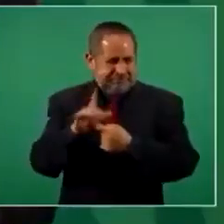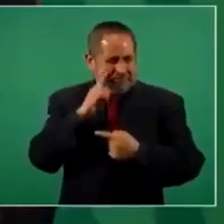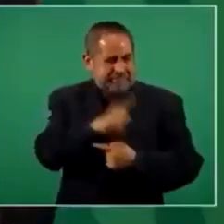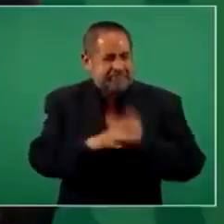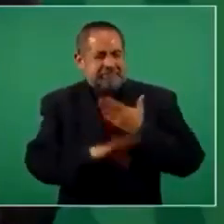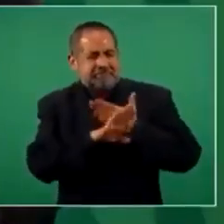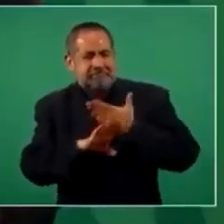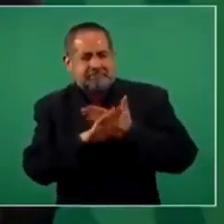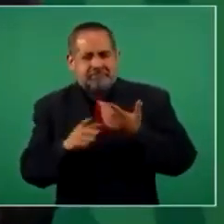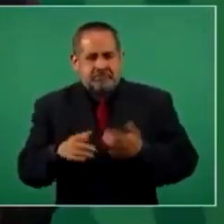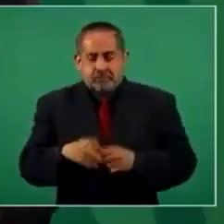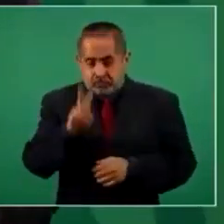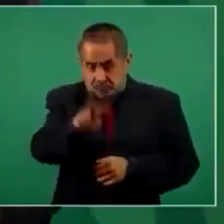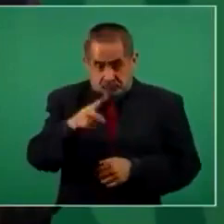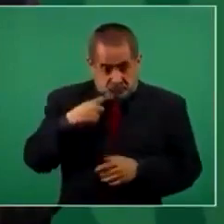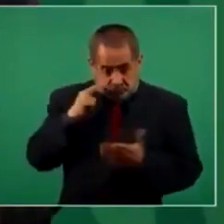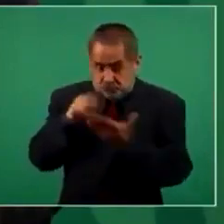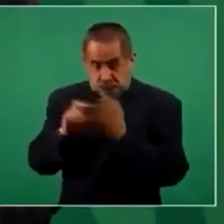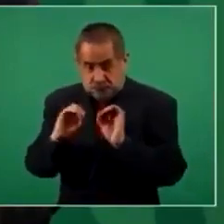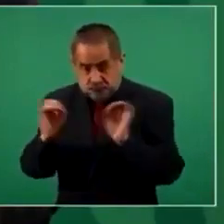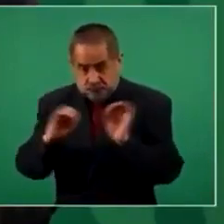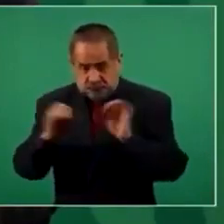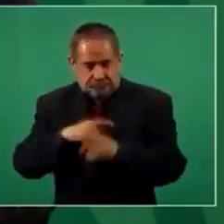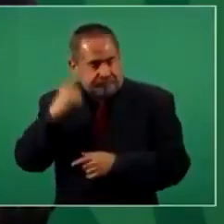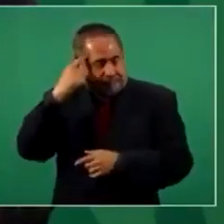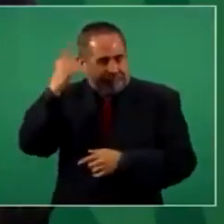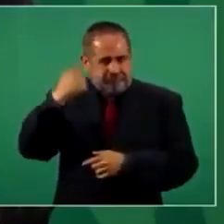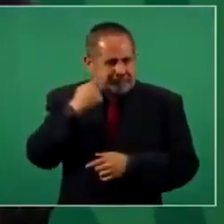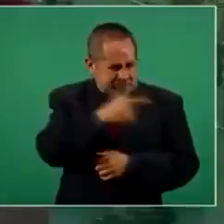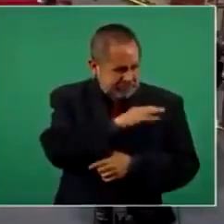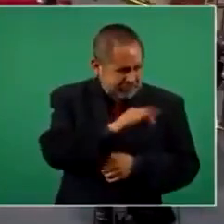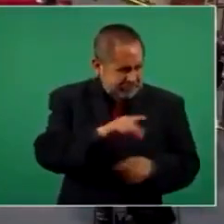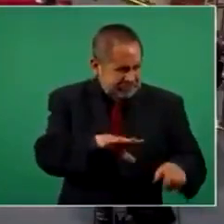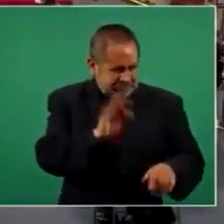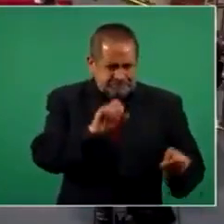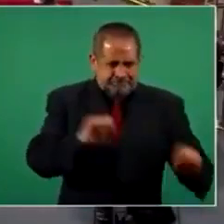No las he visto. ¿La pueden poner?